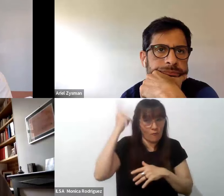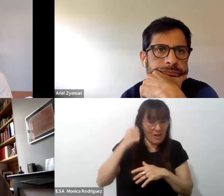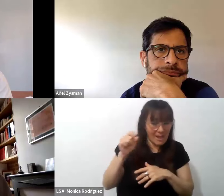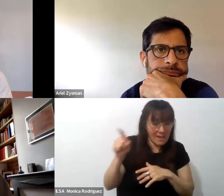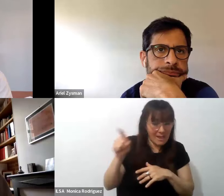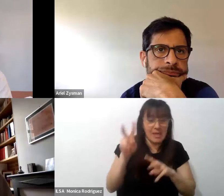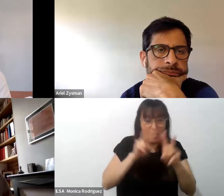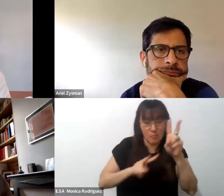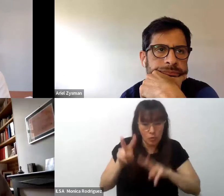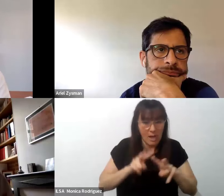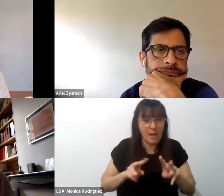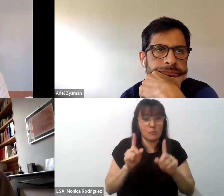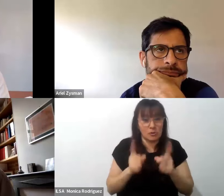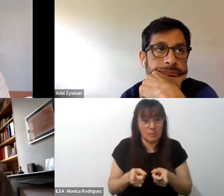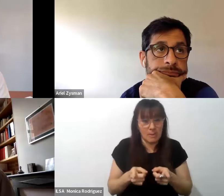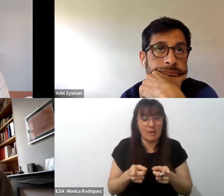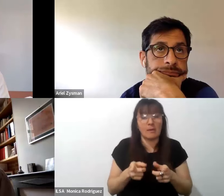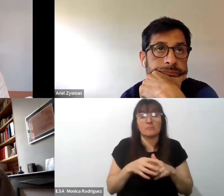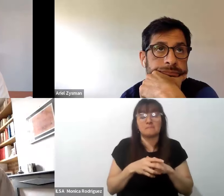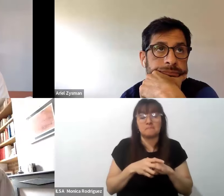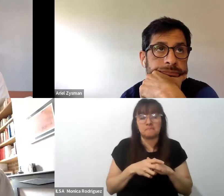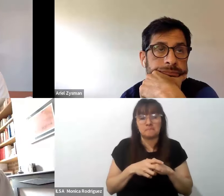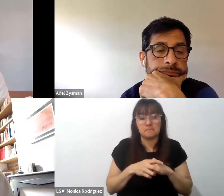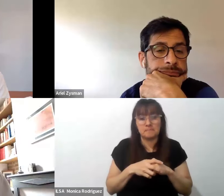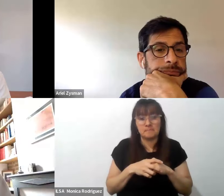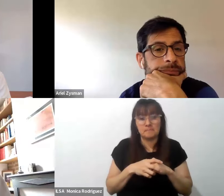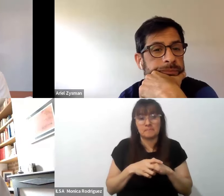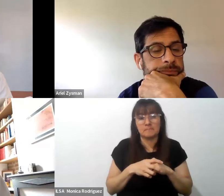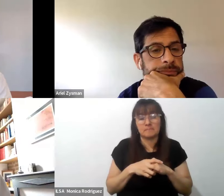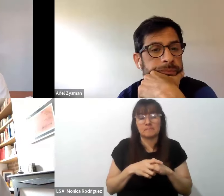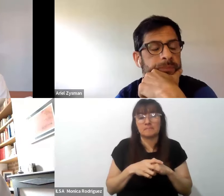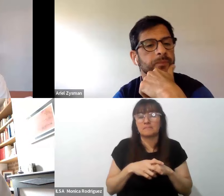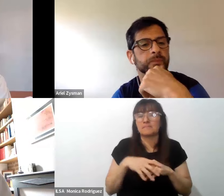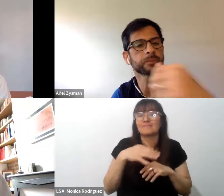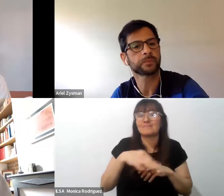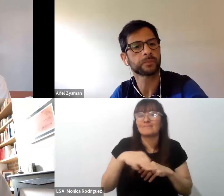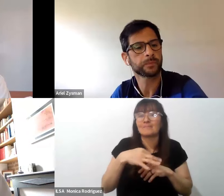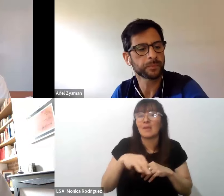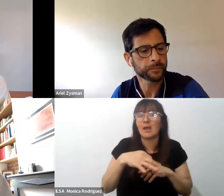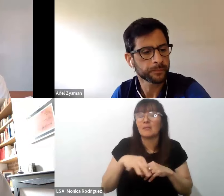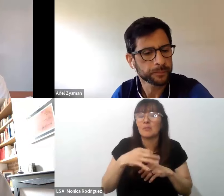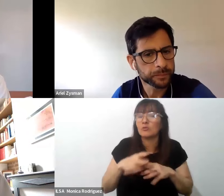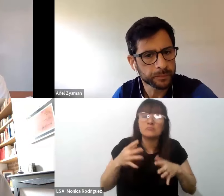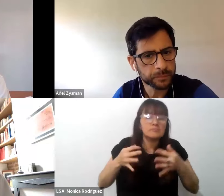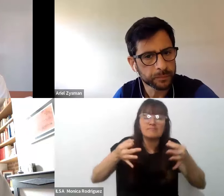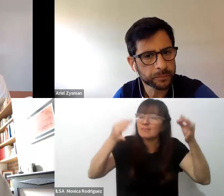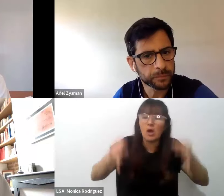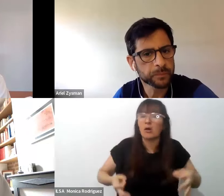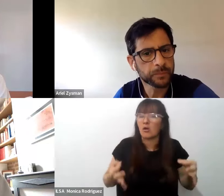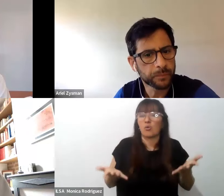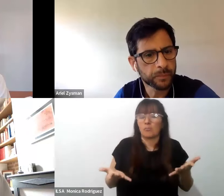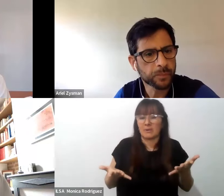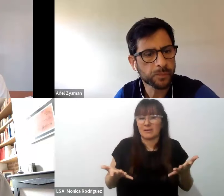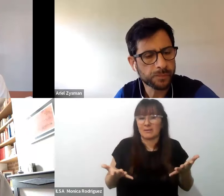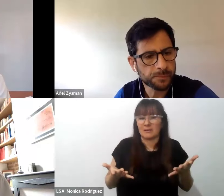que legitimarlo en cierto modo no